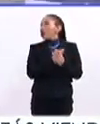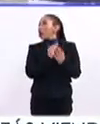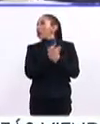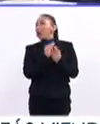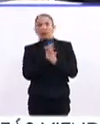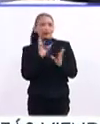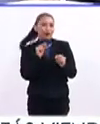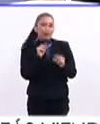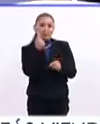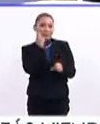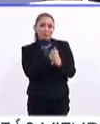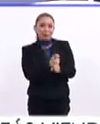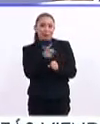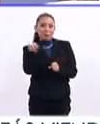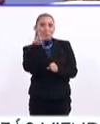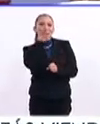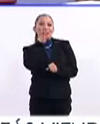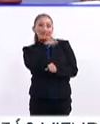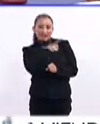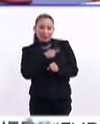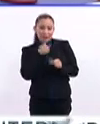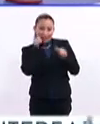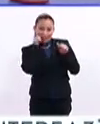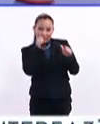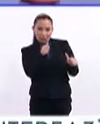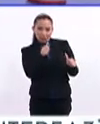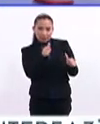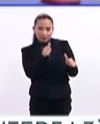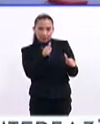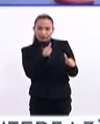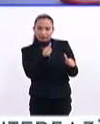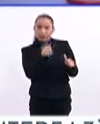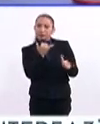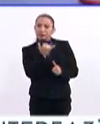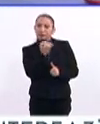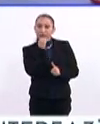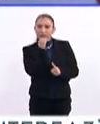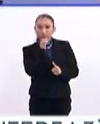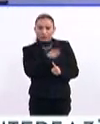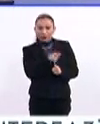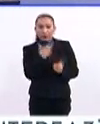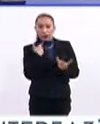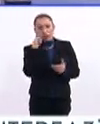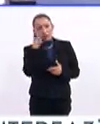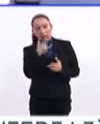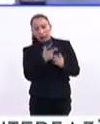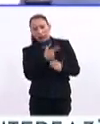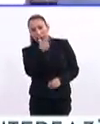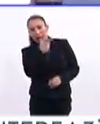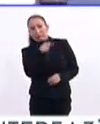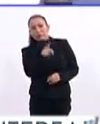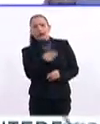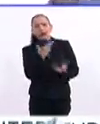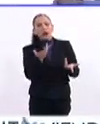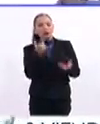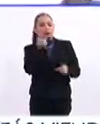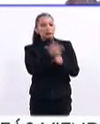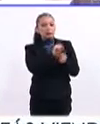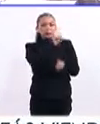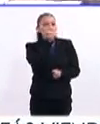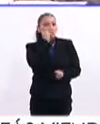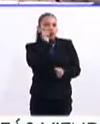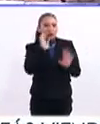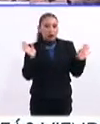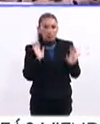No, Omar, yo creo que lo primero es enfrentar el problema, incluso por grave que tenga que ser lo que vayas a descubrir.